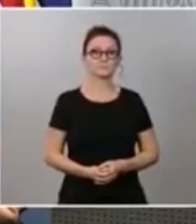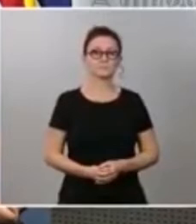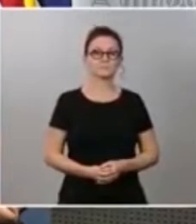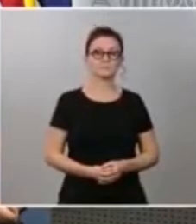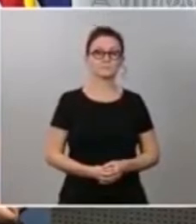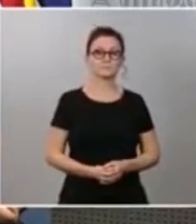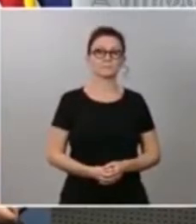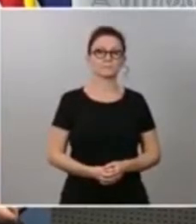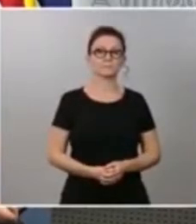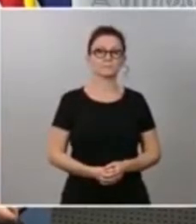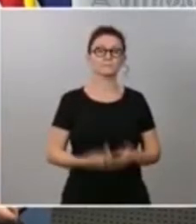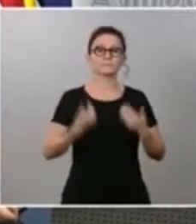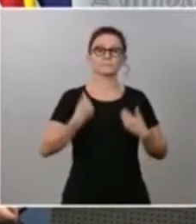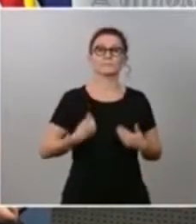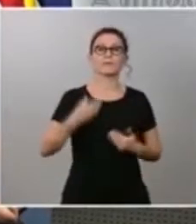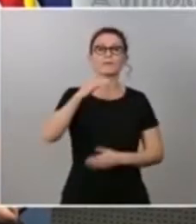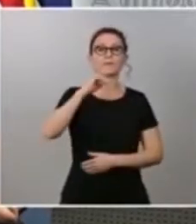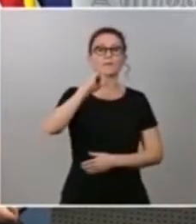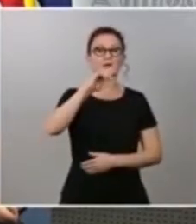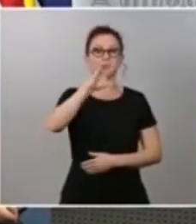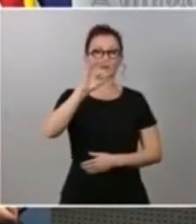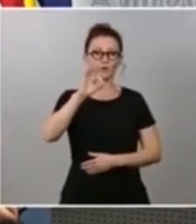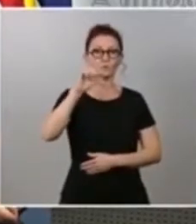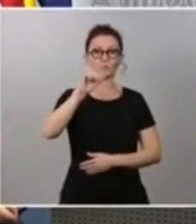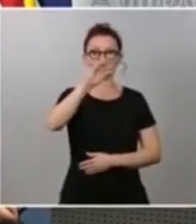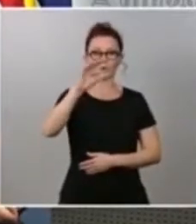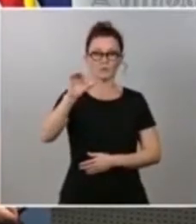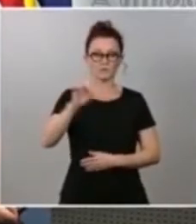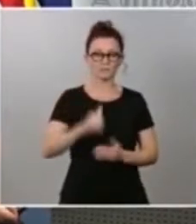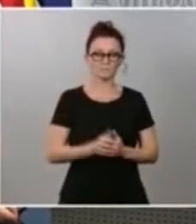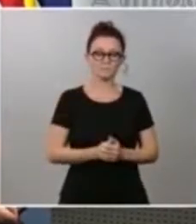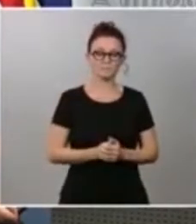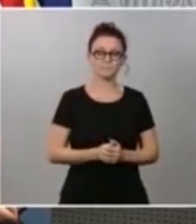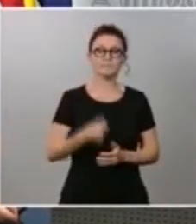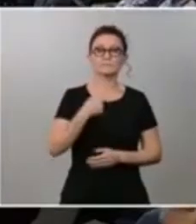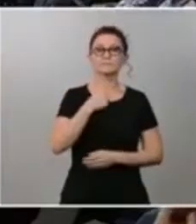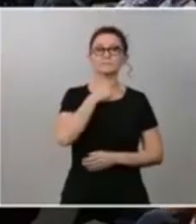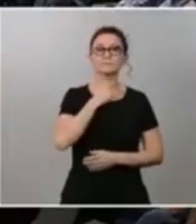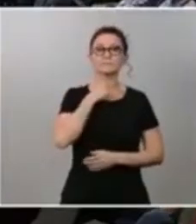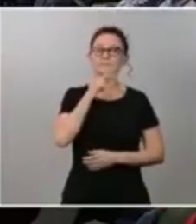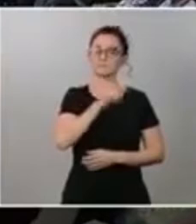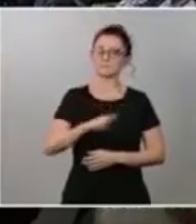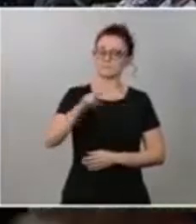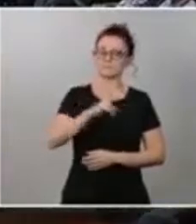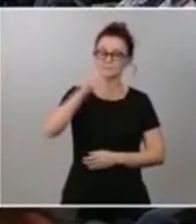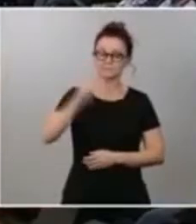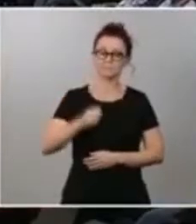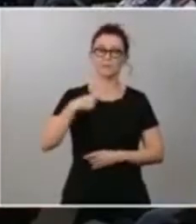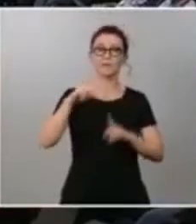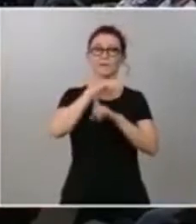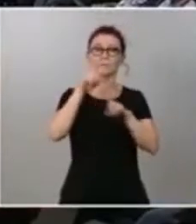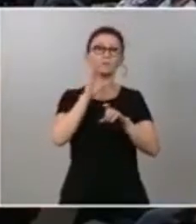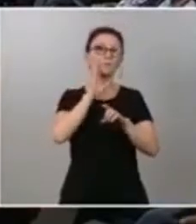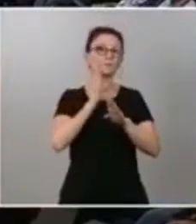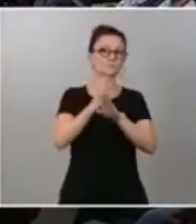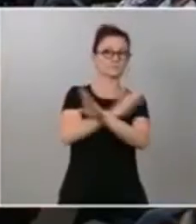diario.es me gustaría insistir un poco en la pregunta de la compañera Cristina de la Hoz